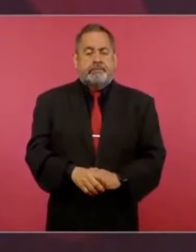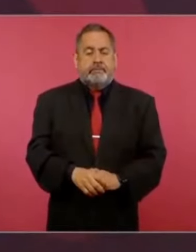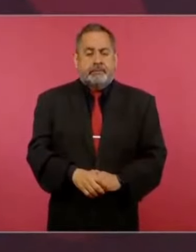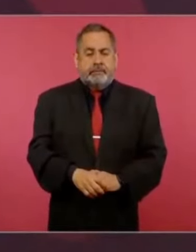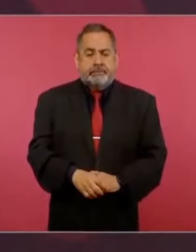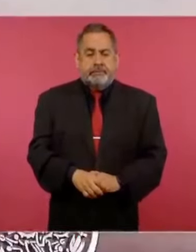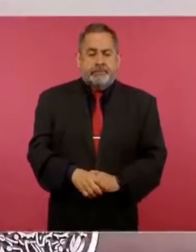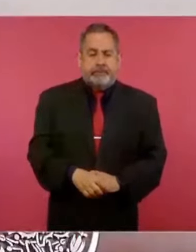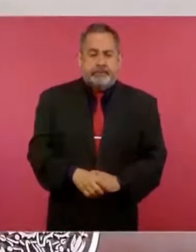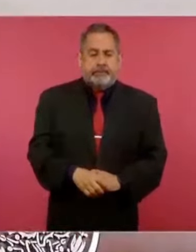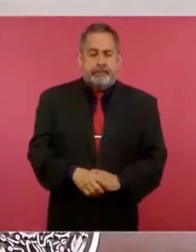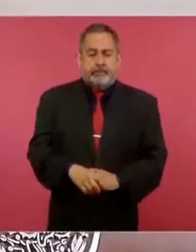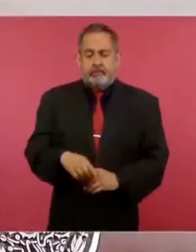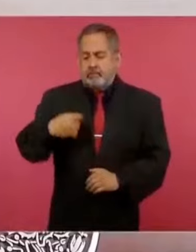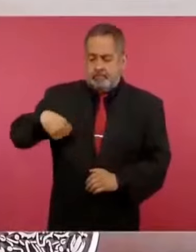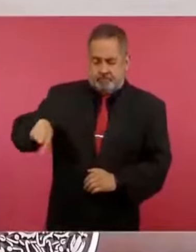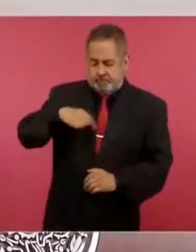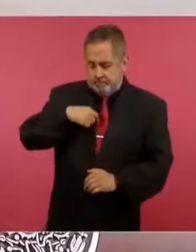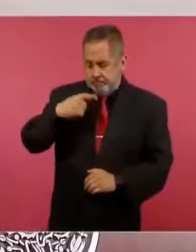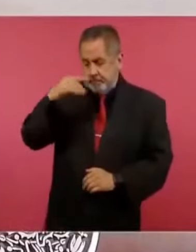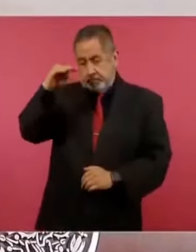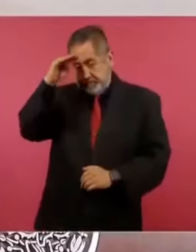congruentesLYC.